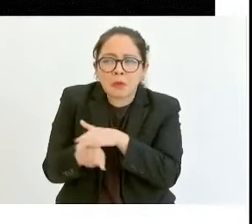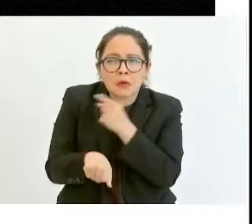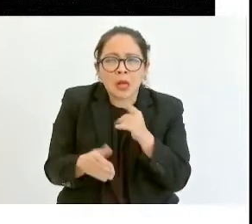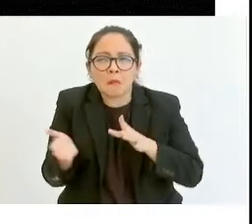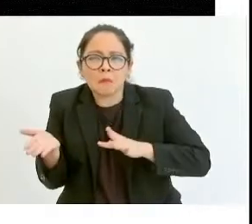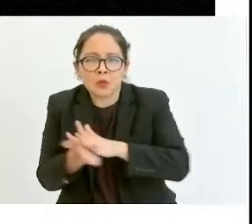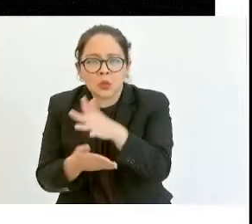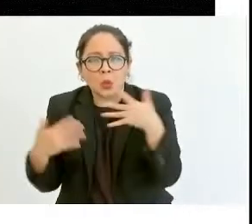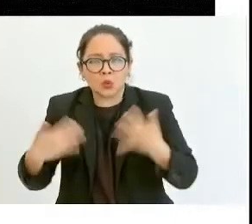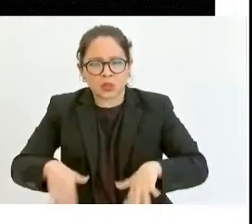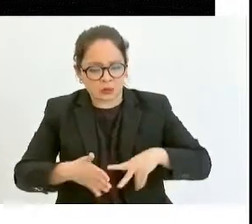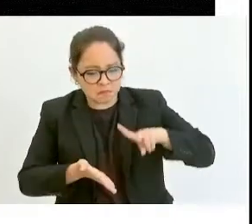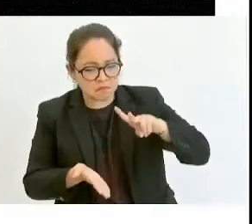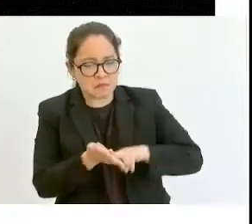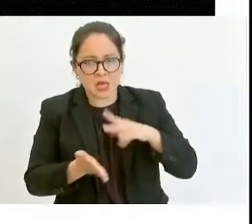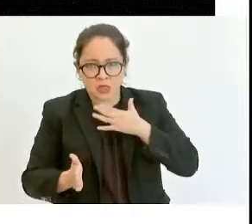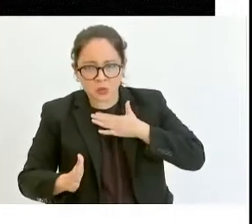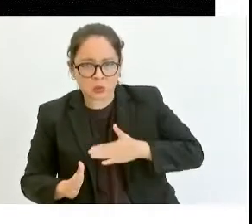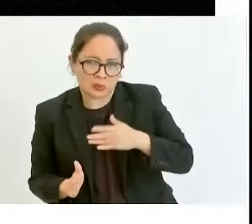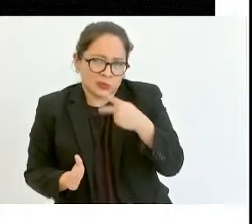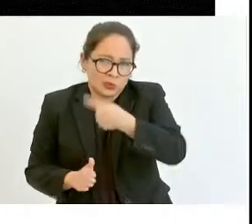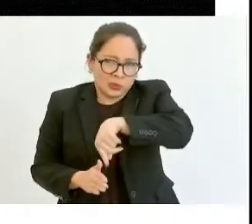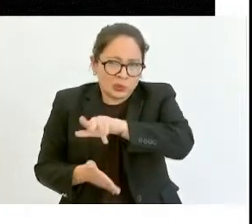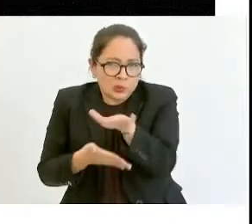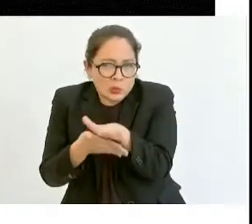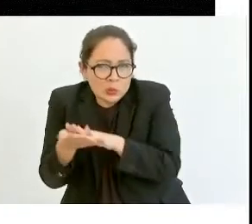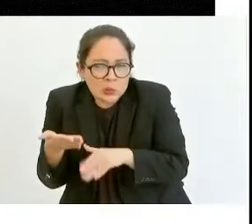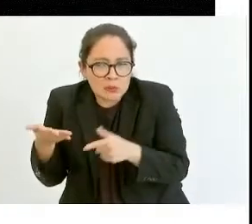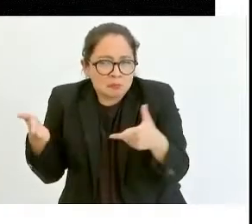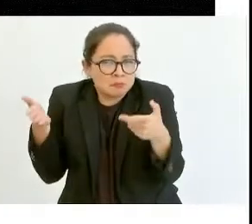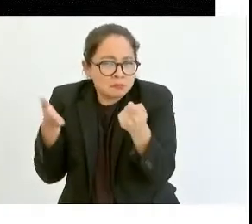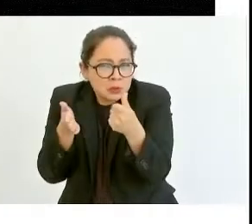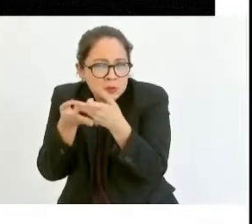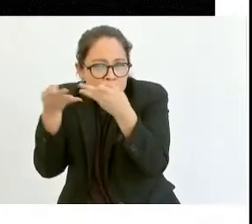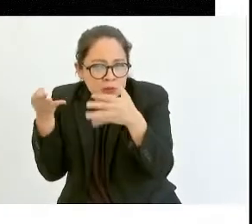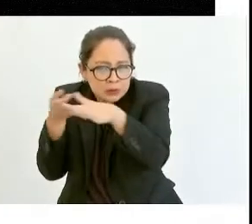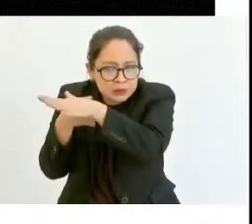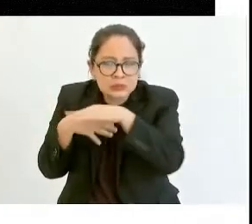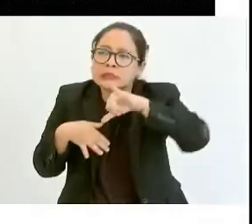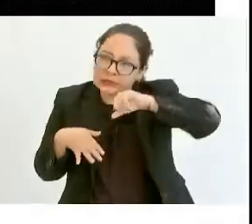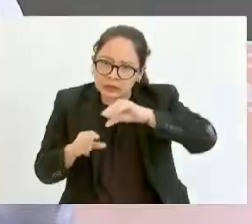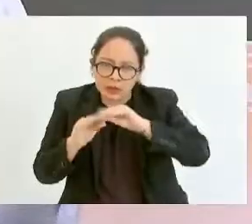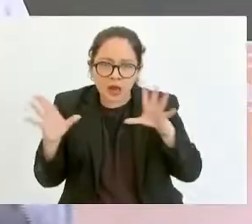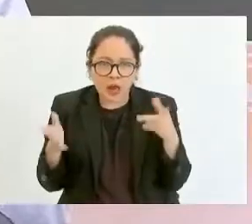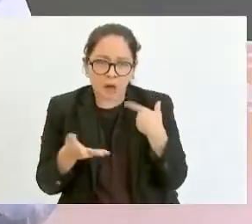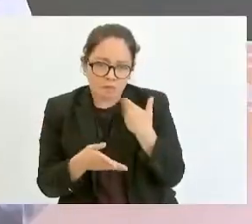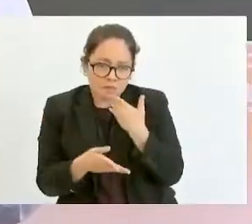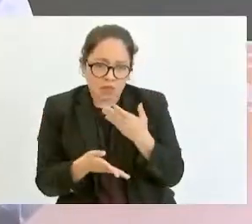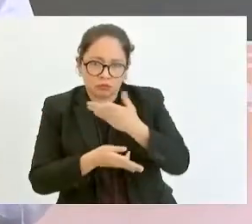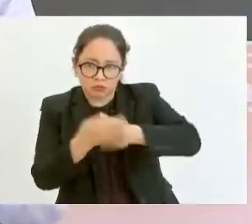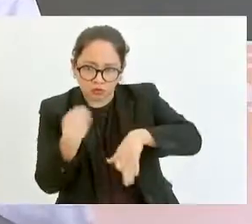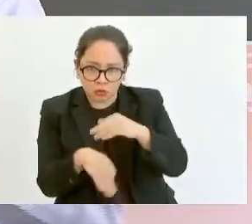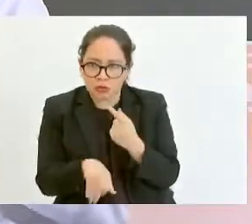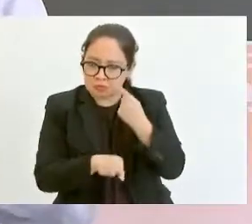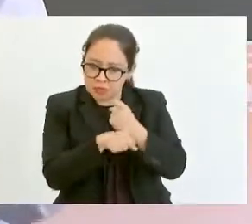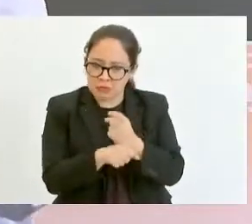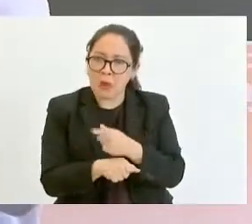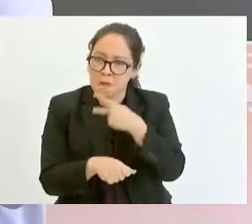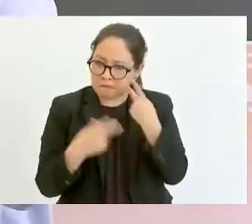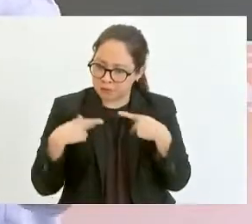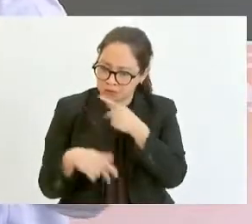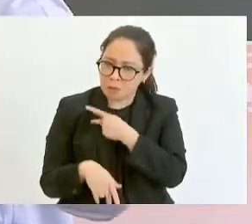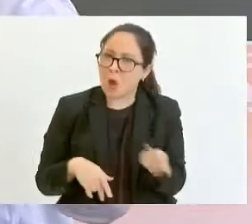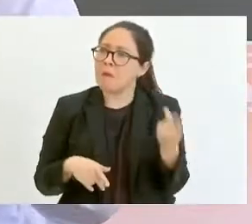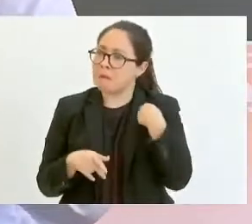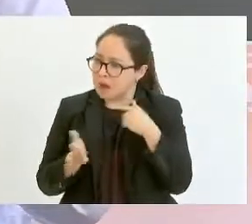tema de principios y de justicia? Sí, pero no solamente eso. Claro que por el bien de todos, primero los pobres.